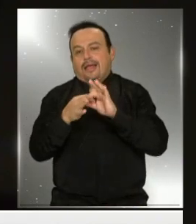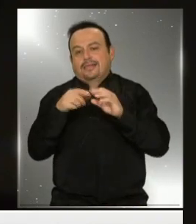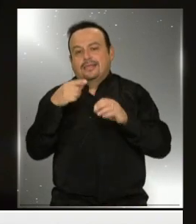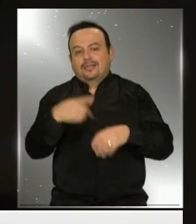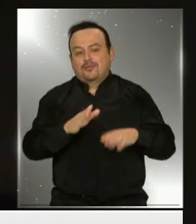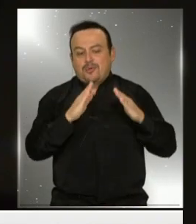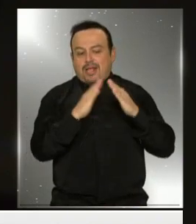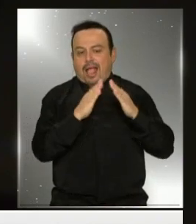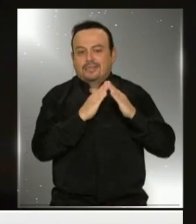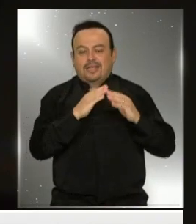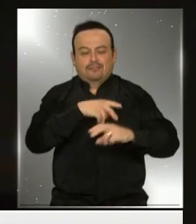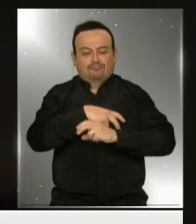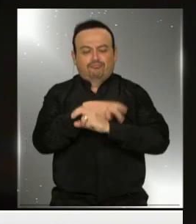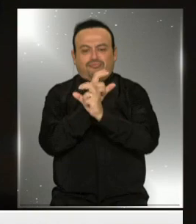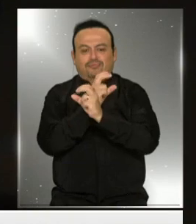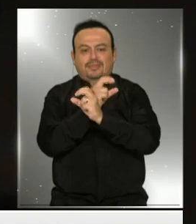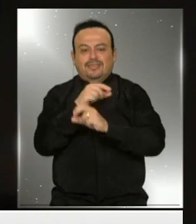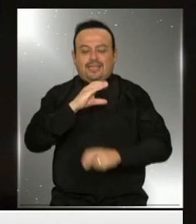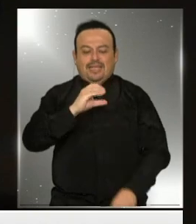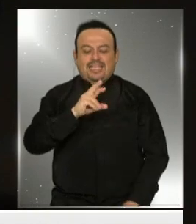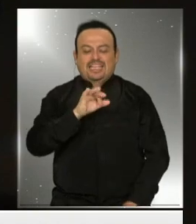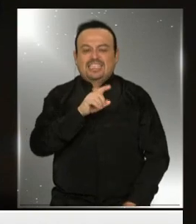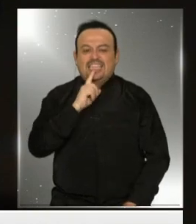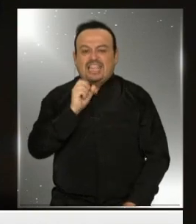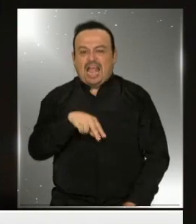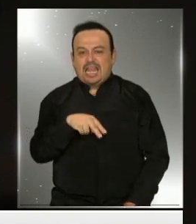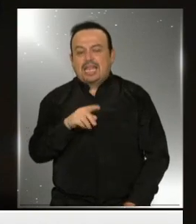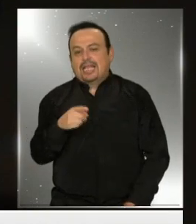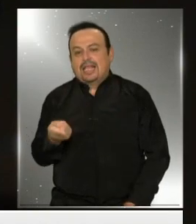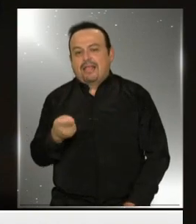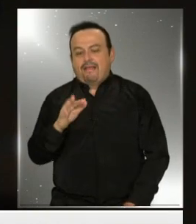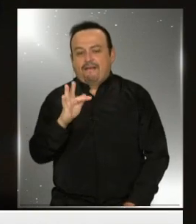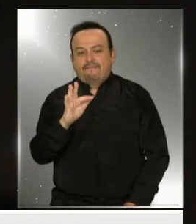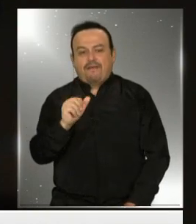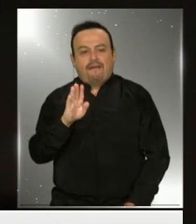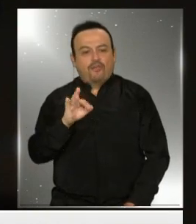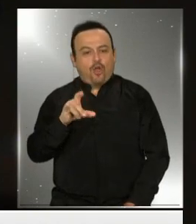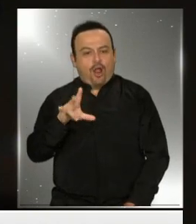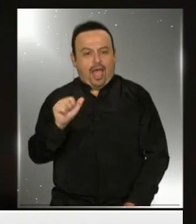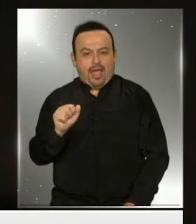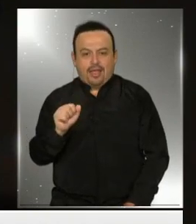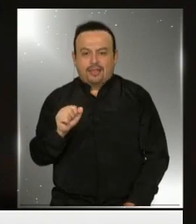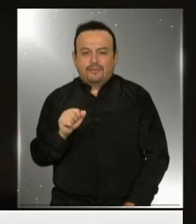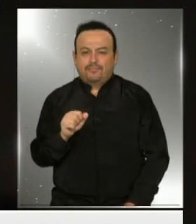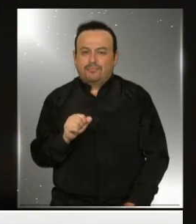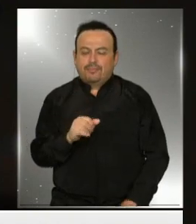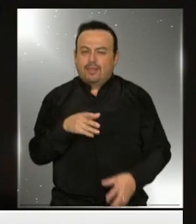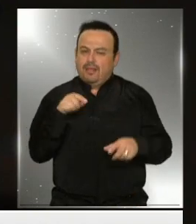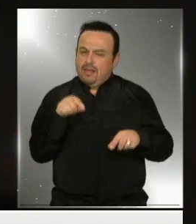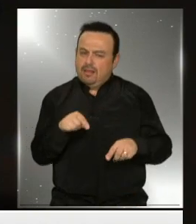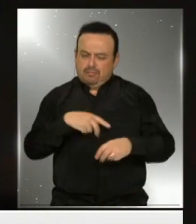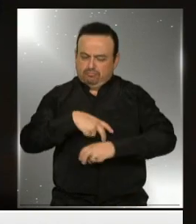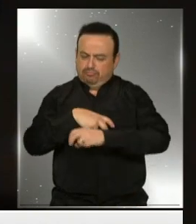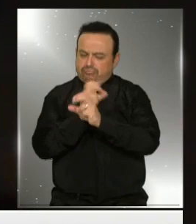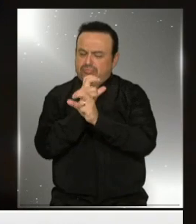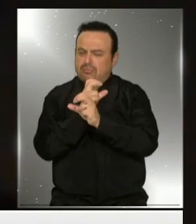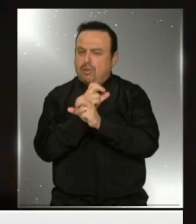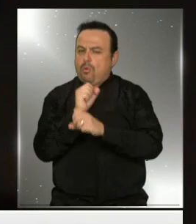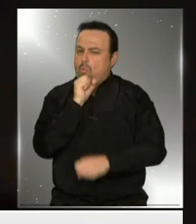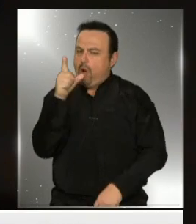sus hogares. Cristian Farías y Fabiola Chilo. ¿Cuál es el objetivo del teletrabajo?